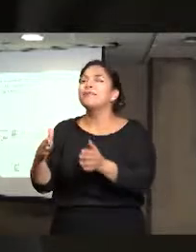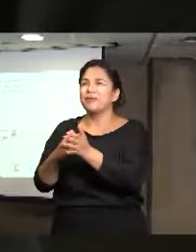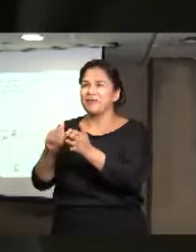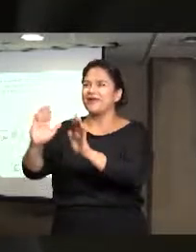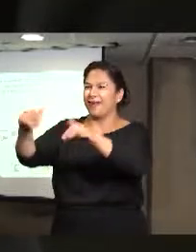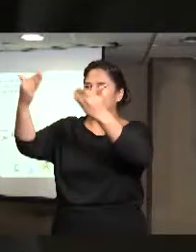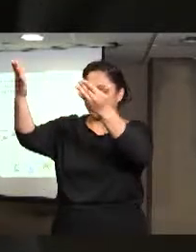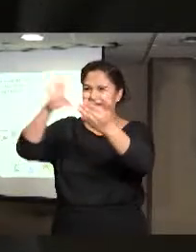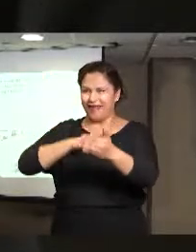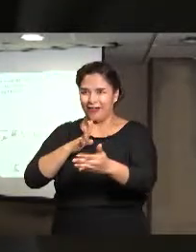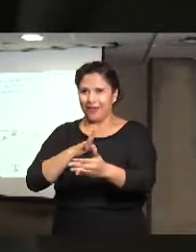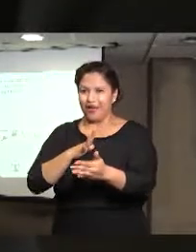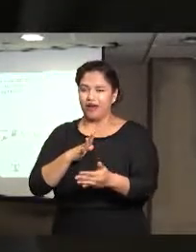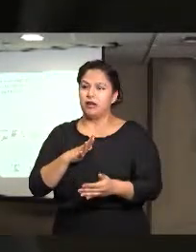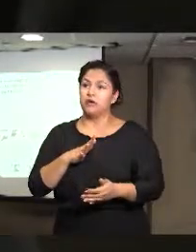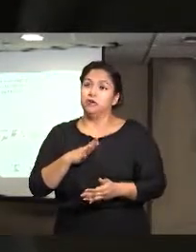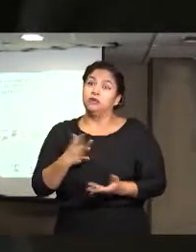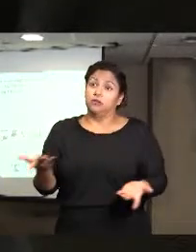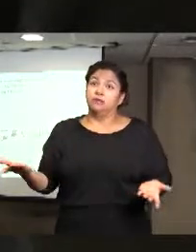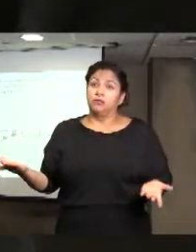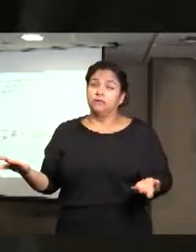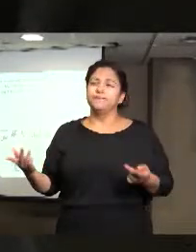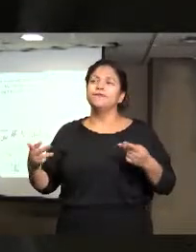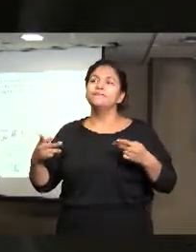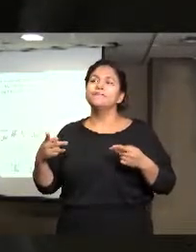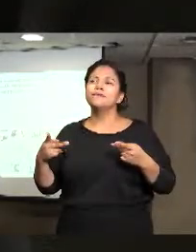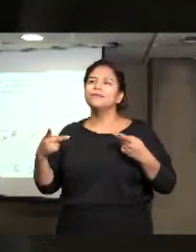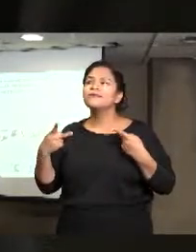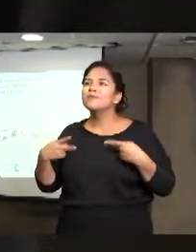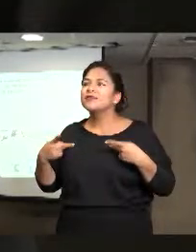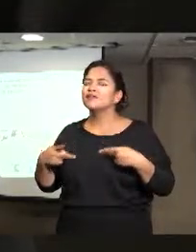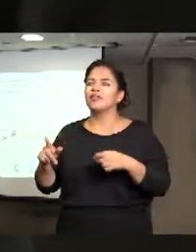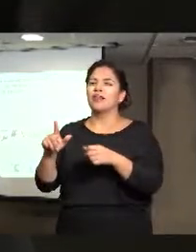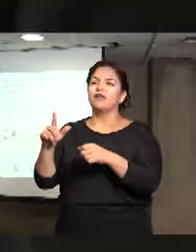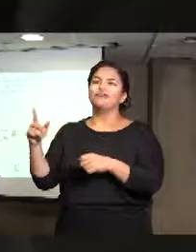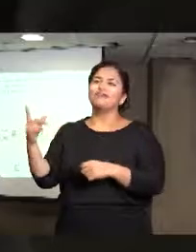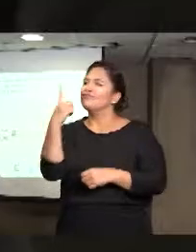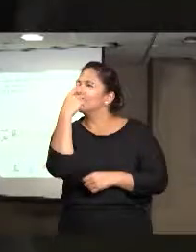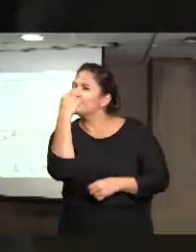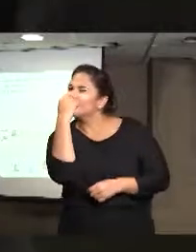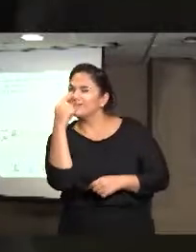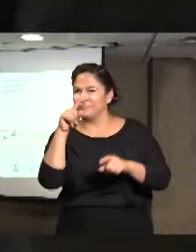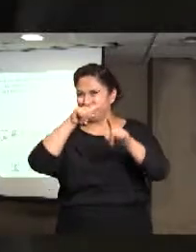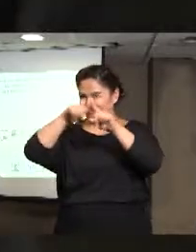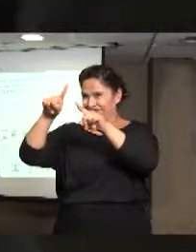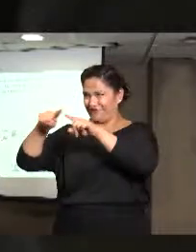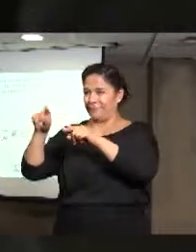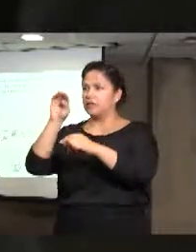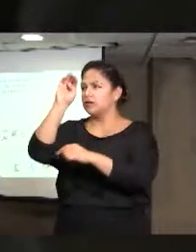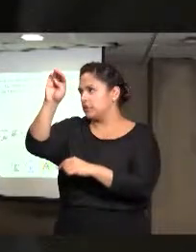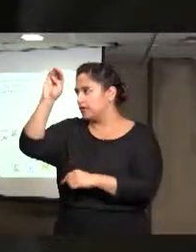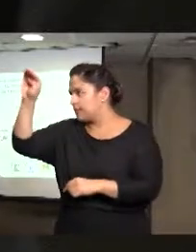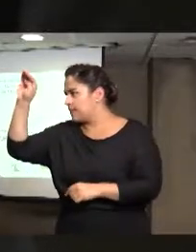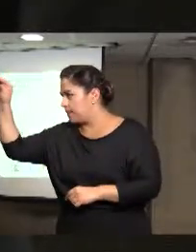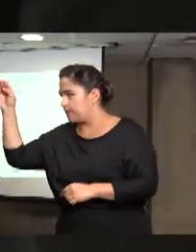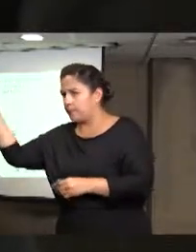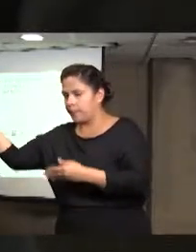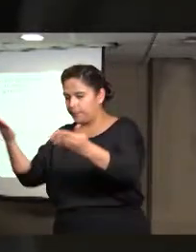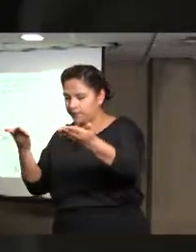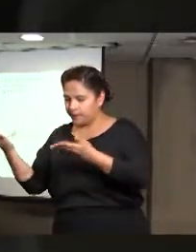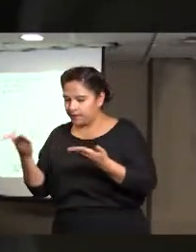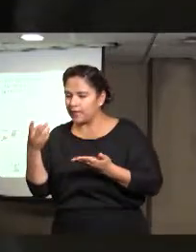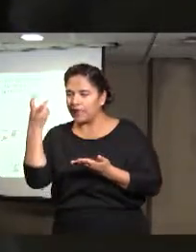es un diagnóstico en base a la información que solicitamos a las procuradurías. Entonces, estamos hablando de datos que tienen que ver con las